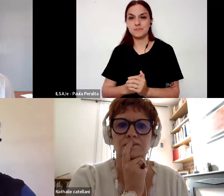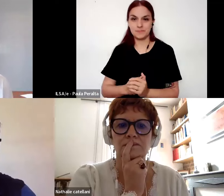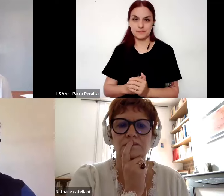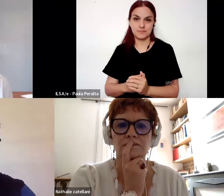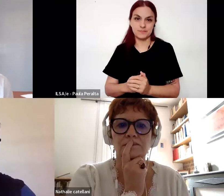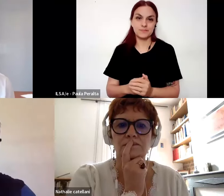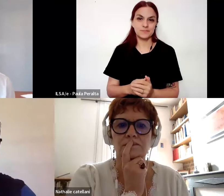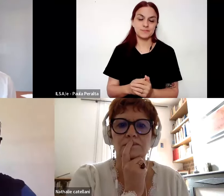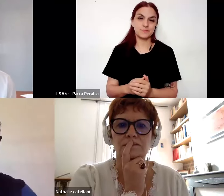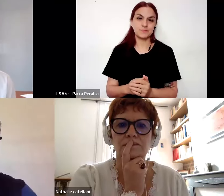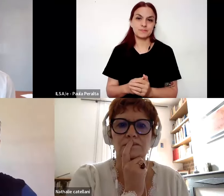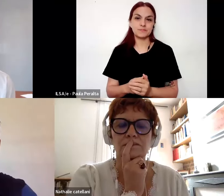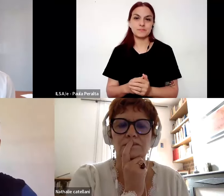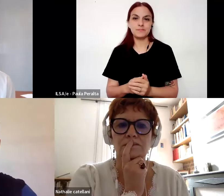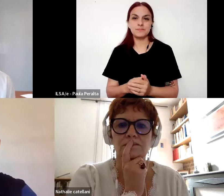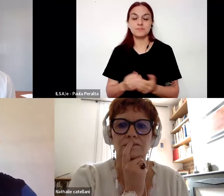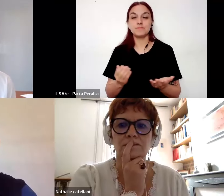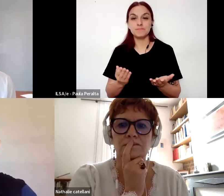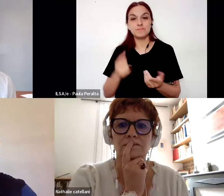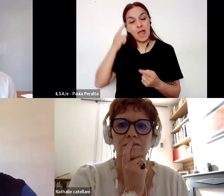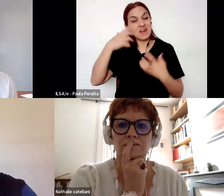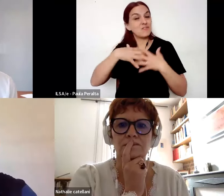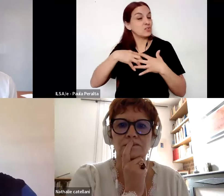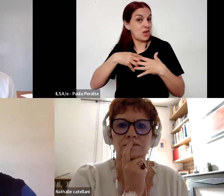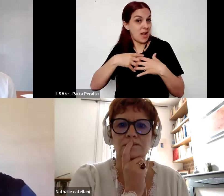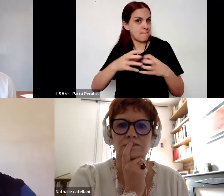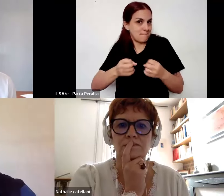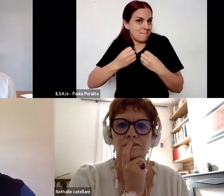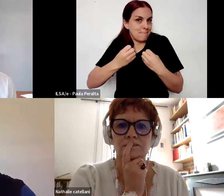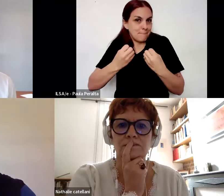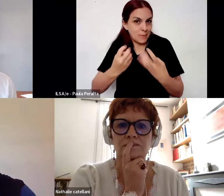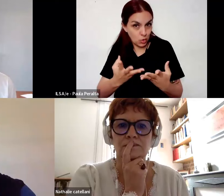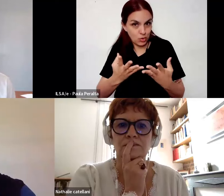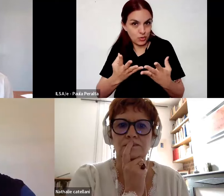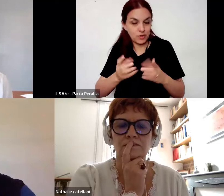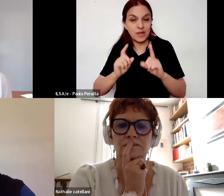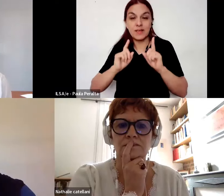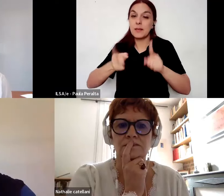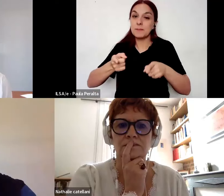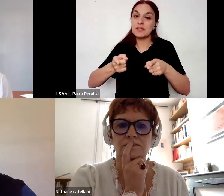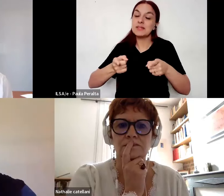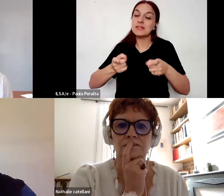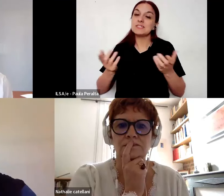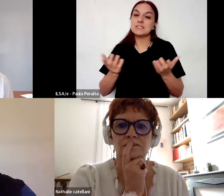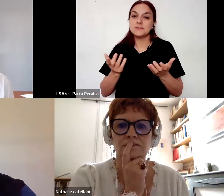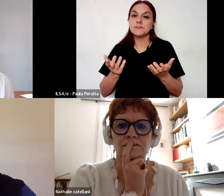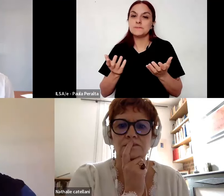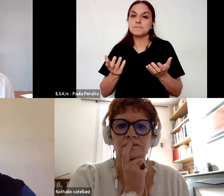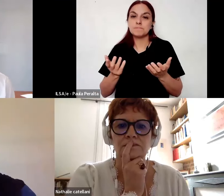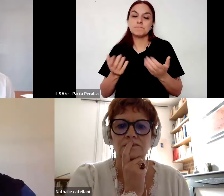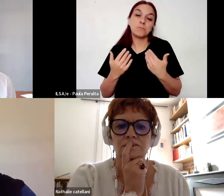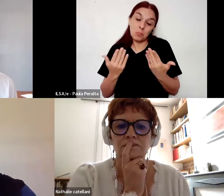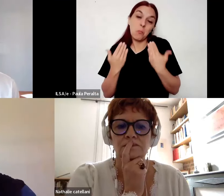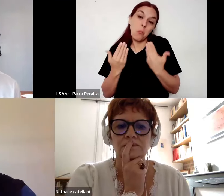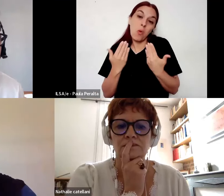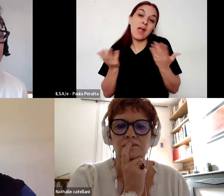para reflexionar mejor y para para para para para bueno para